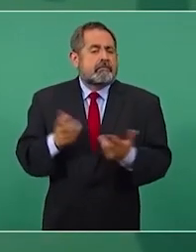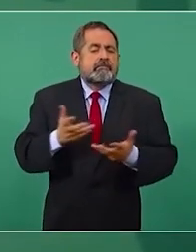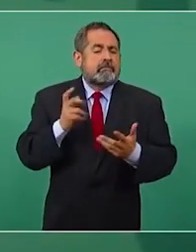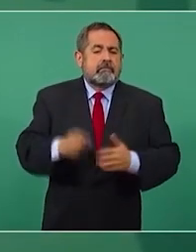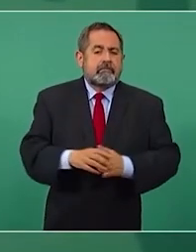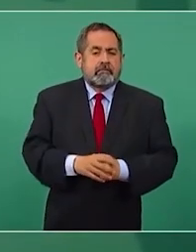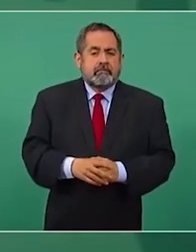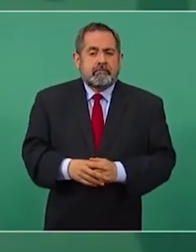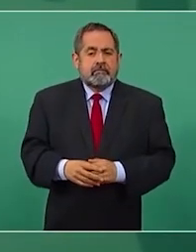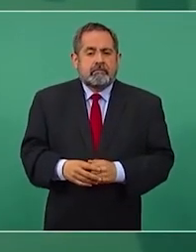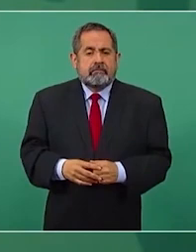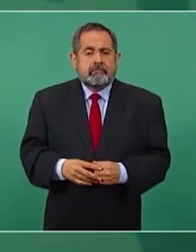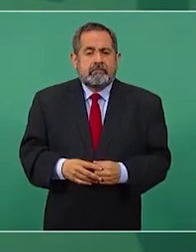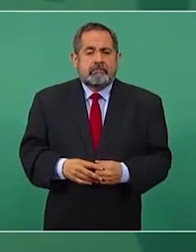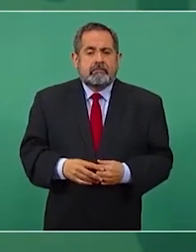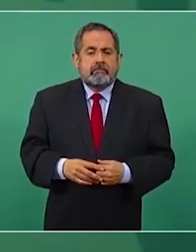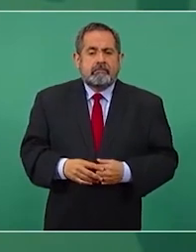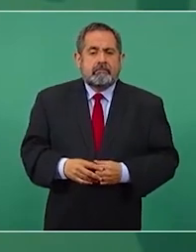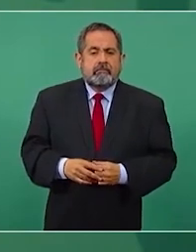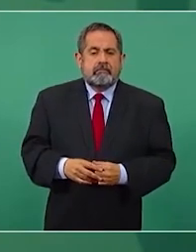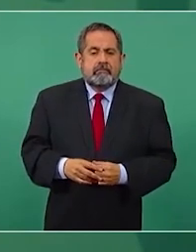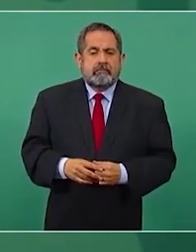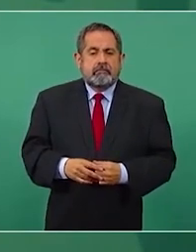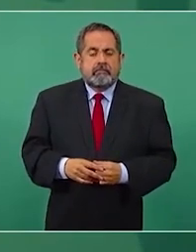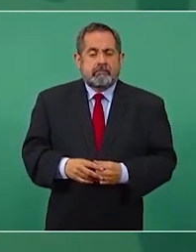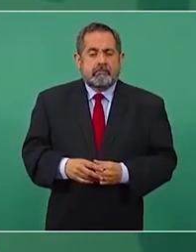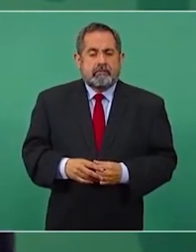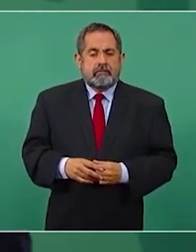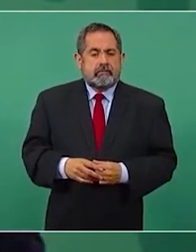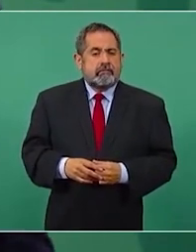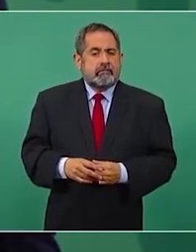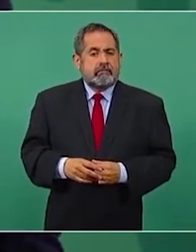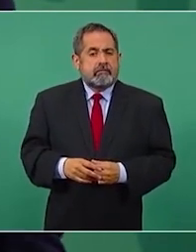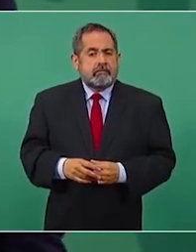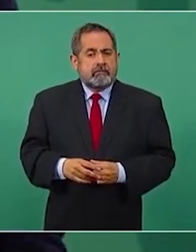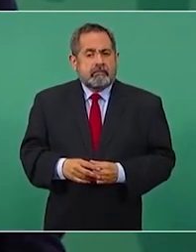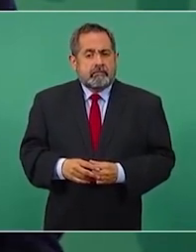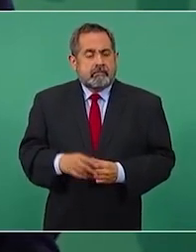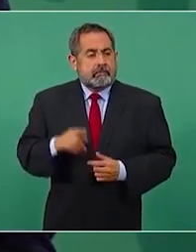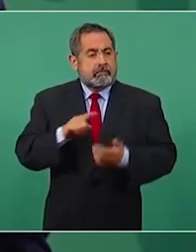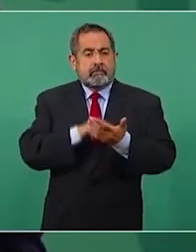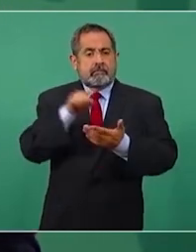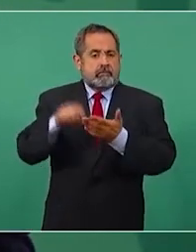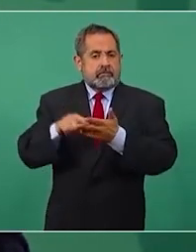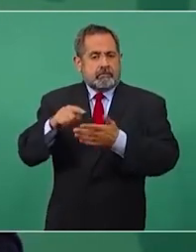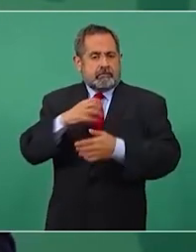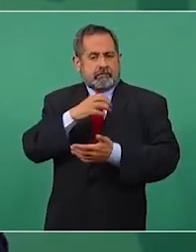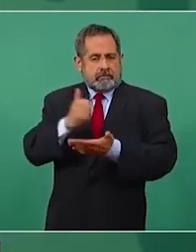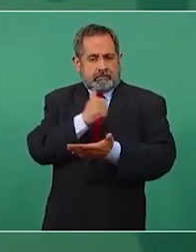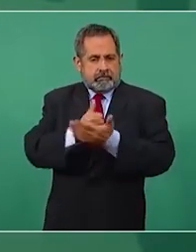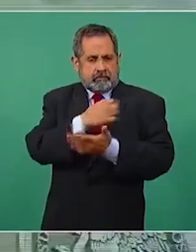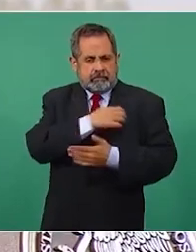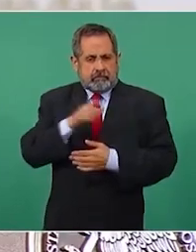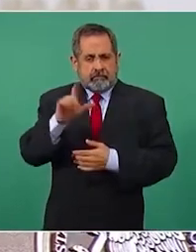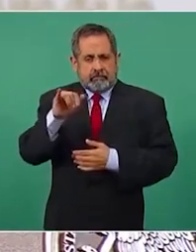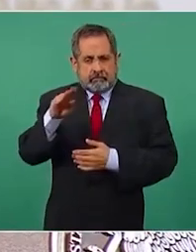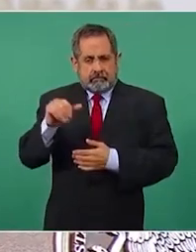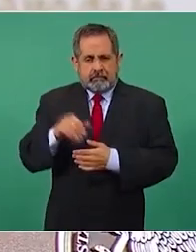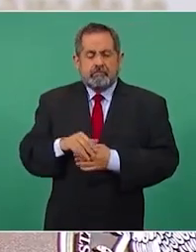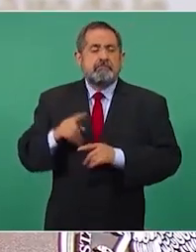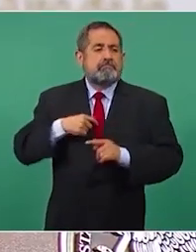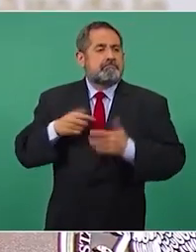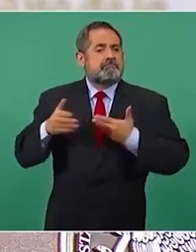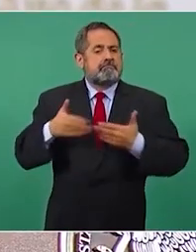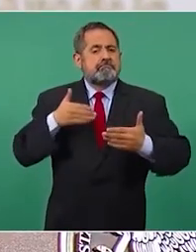en Lima cuando voy